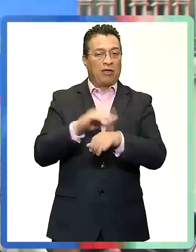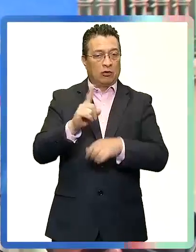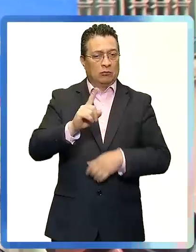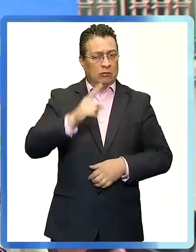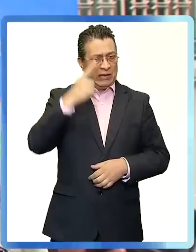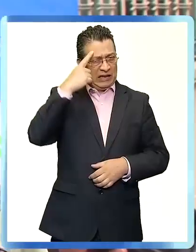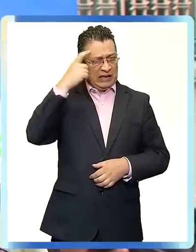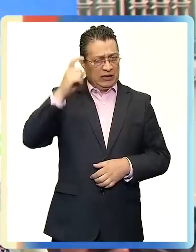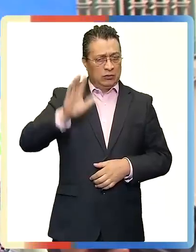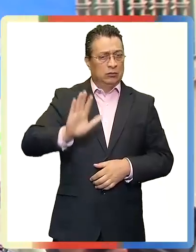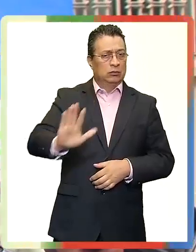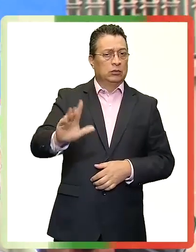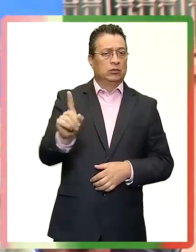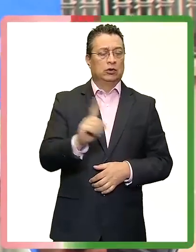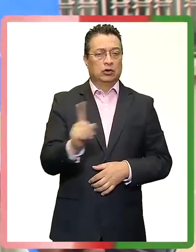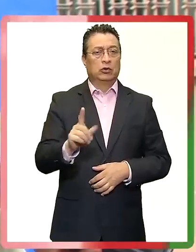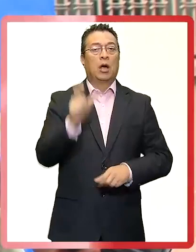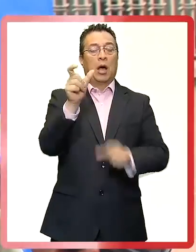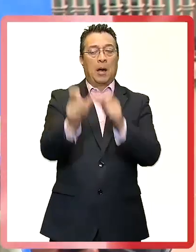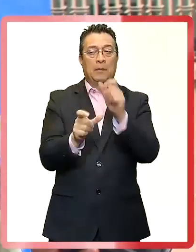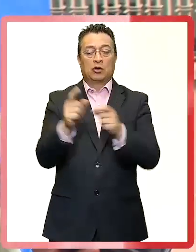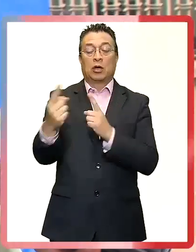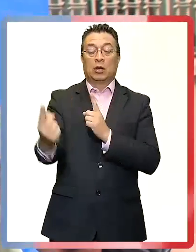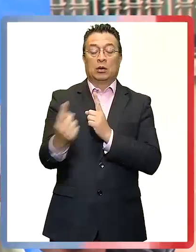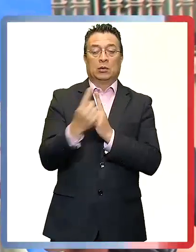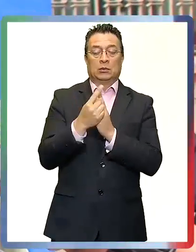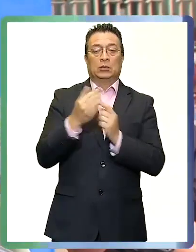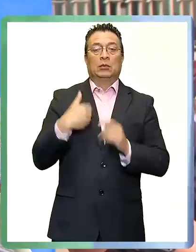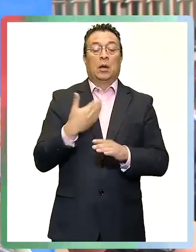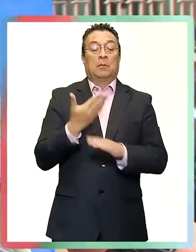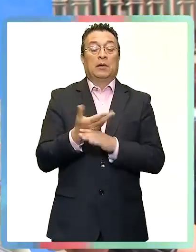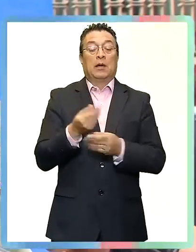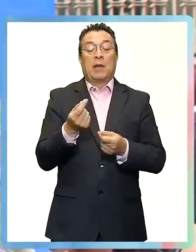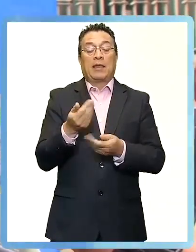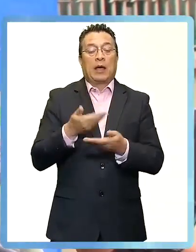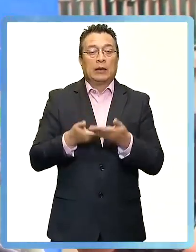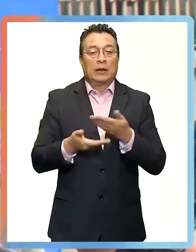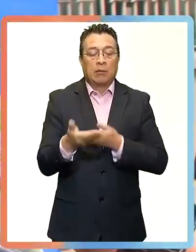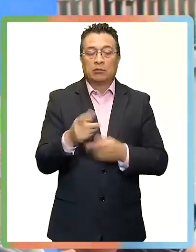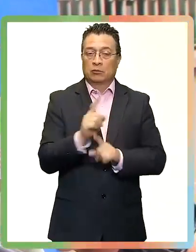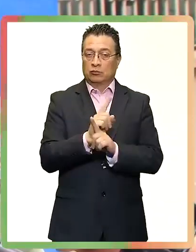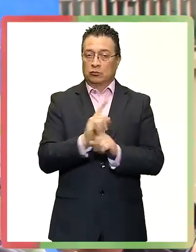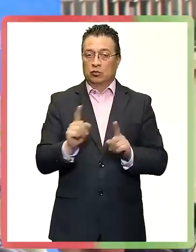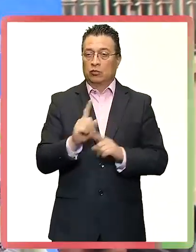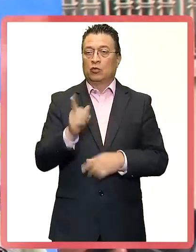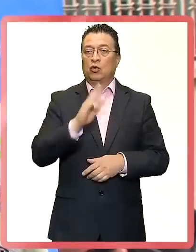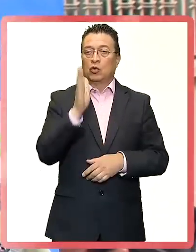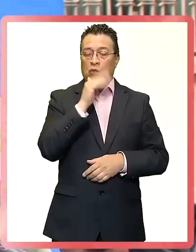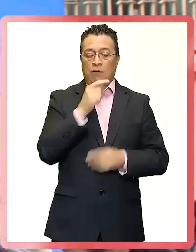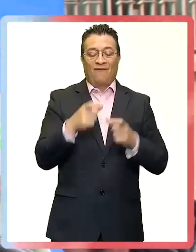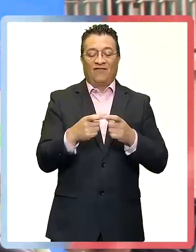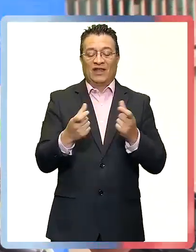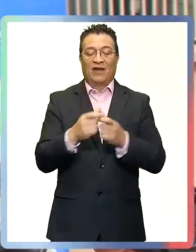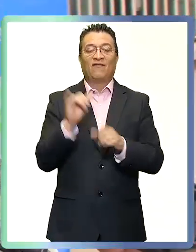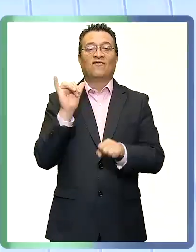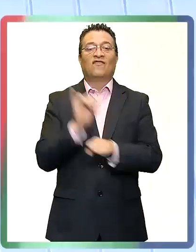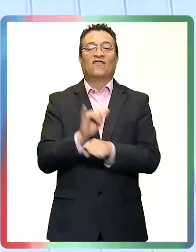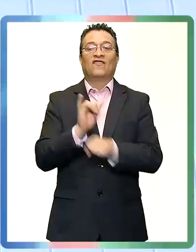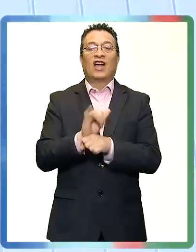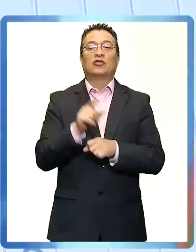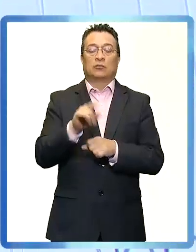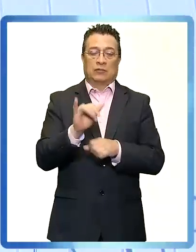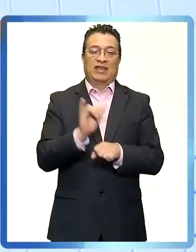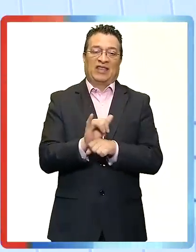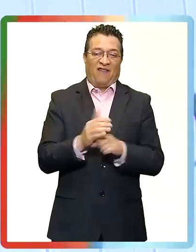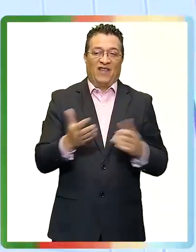falsos médicos, que es lo que tenemos hoy en día, el tipo que viene indicando que le cambien el dinero, porque eso no existe,